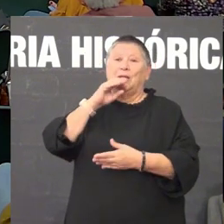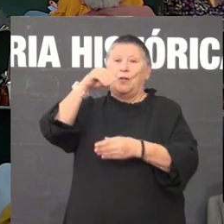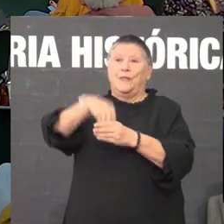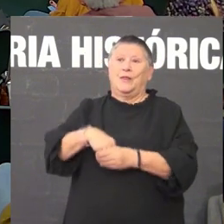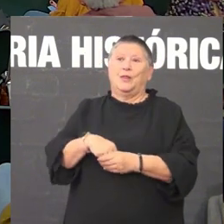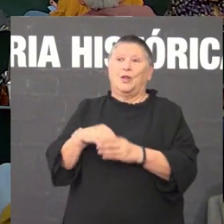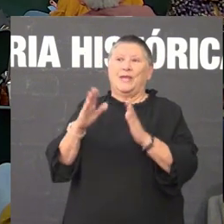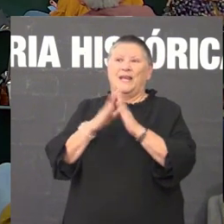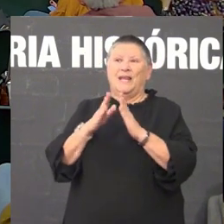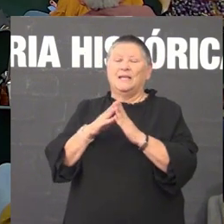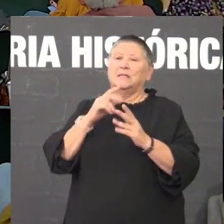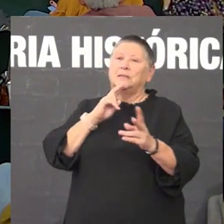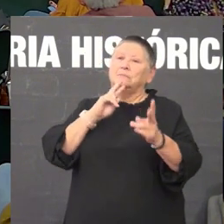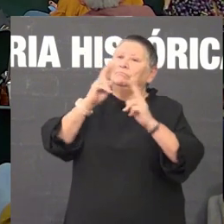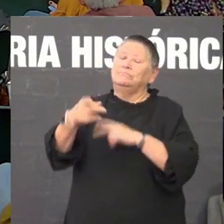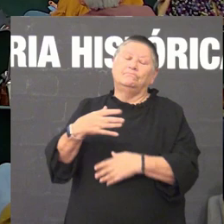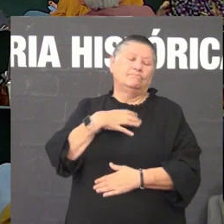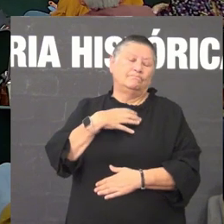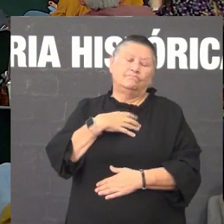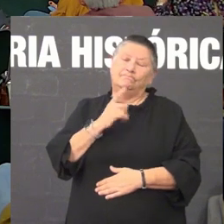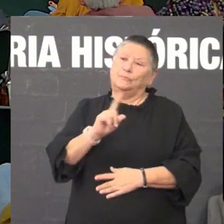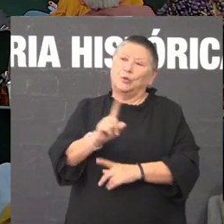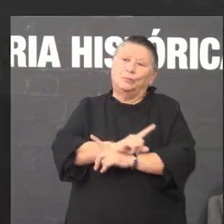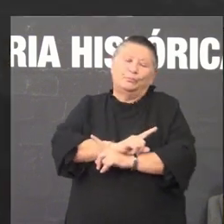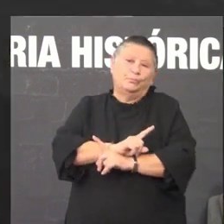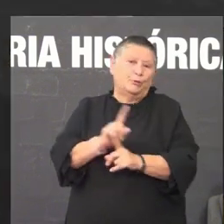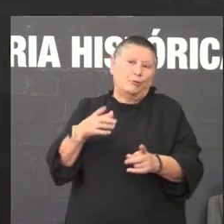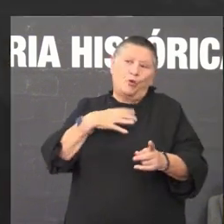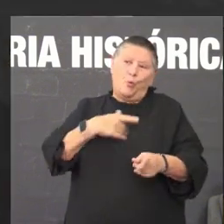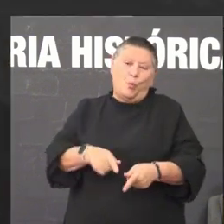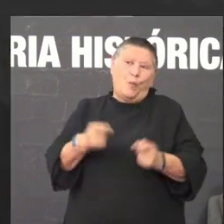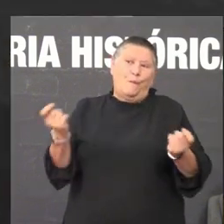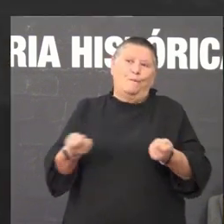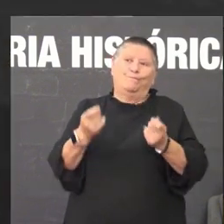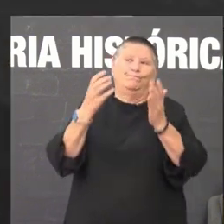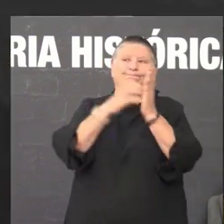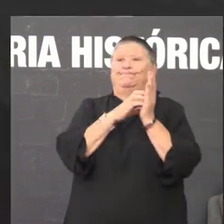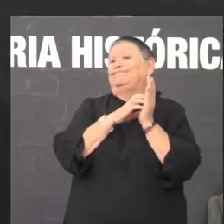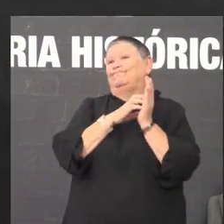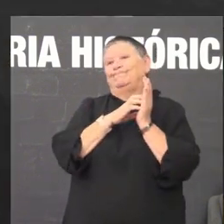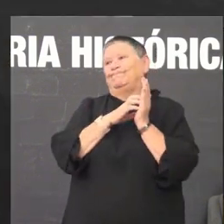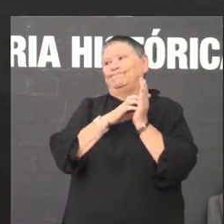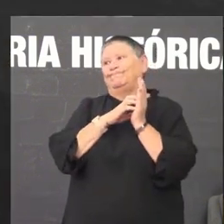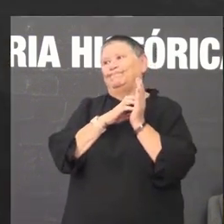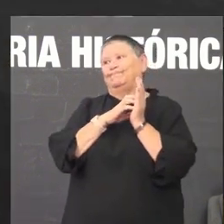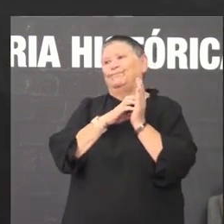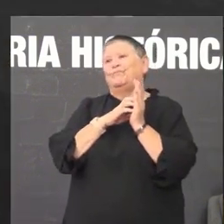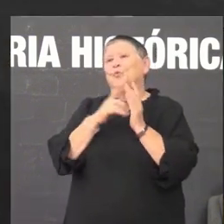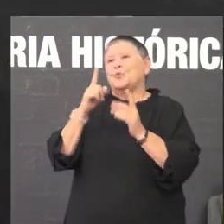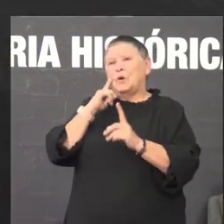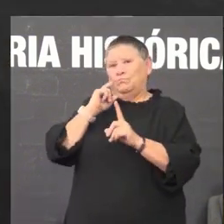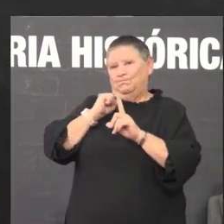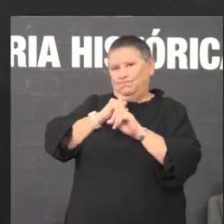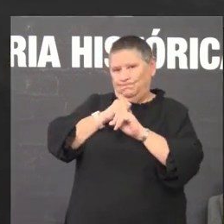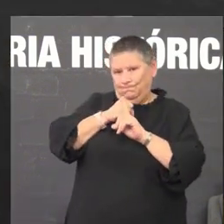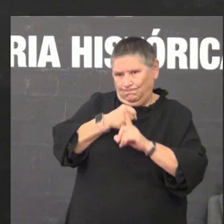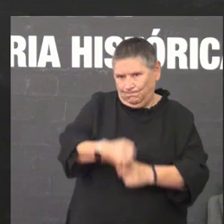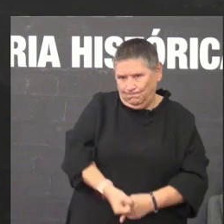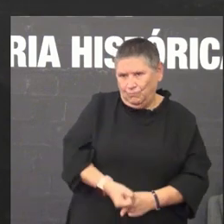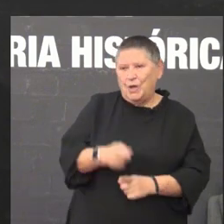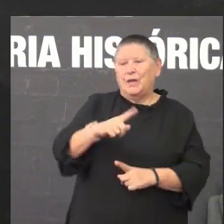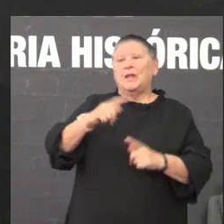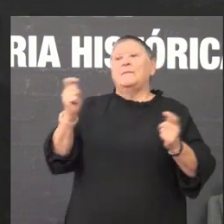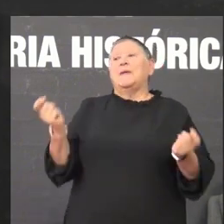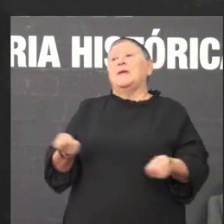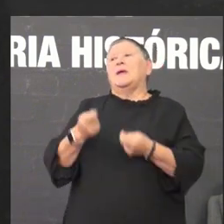proibido que por tanto non pode publicalo en fin temos un contexto represivo mas tamén unha campaña social en